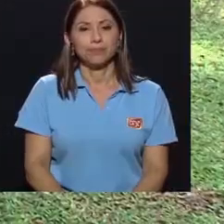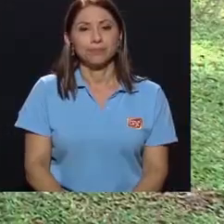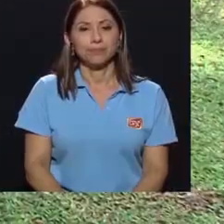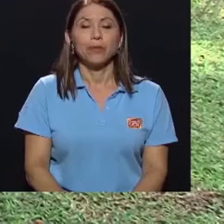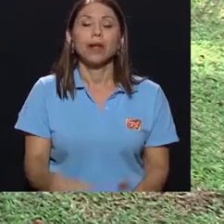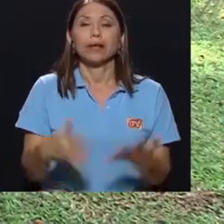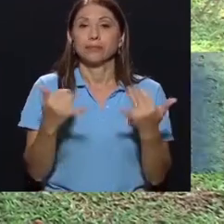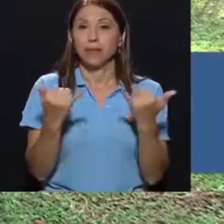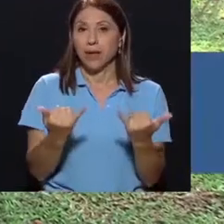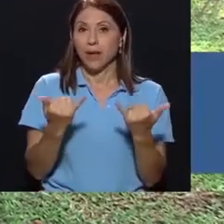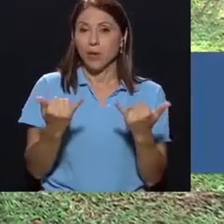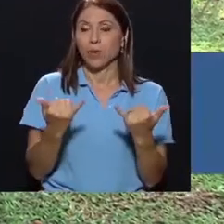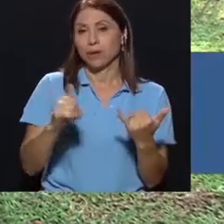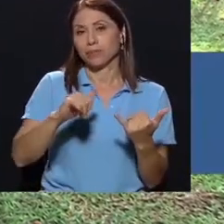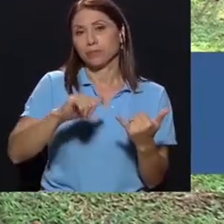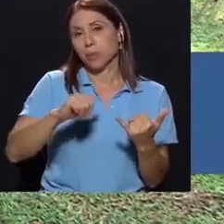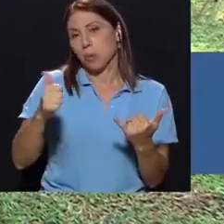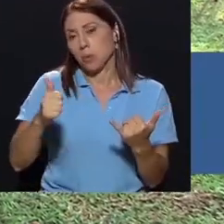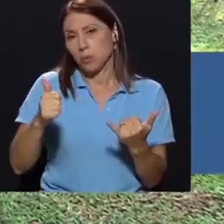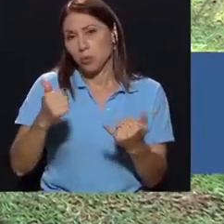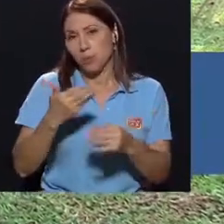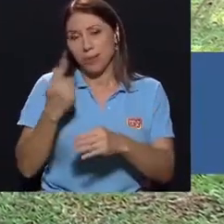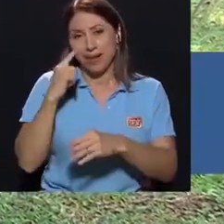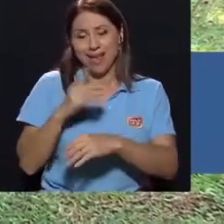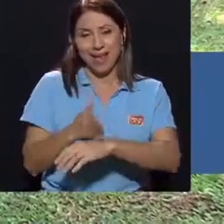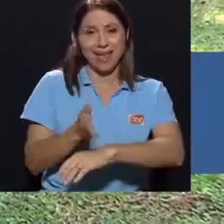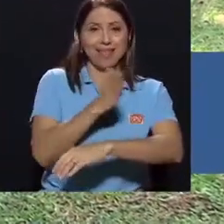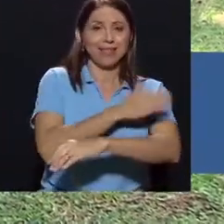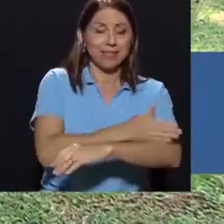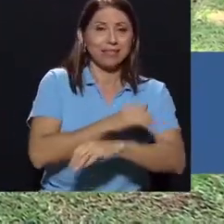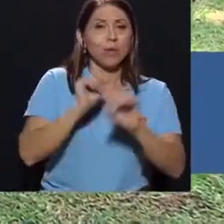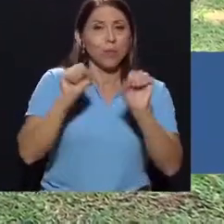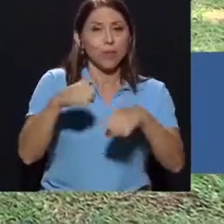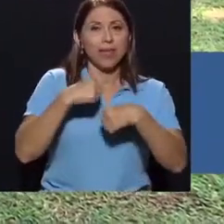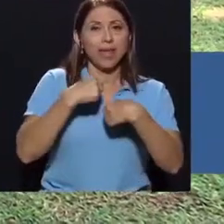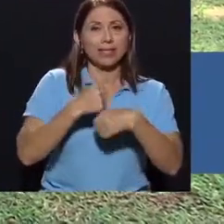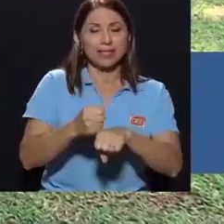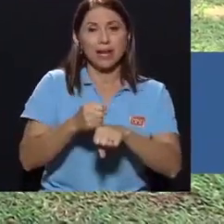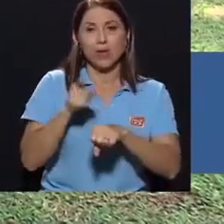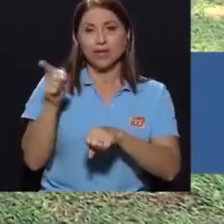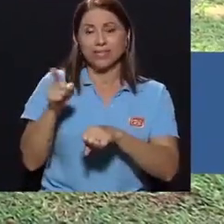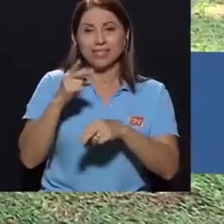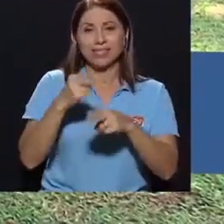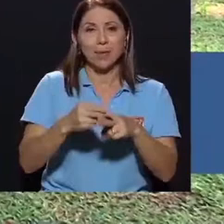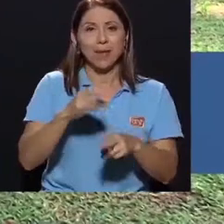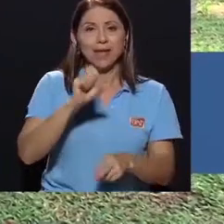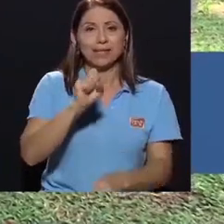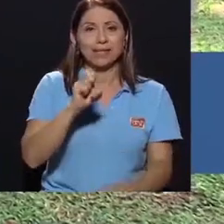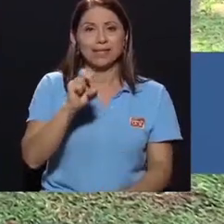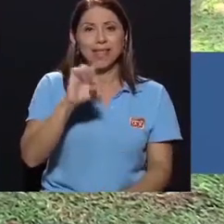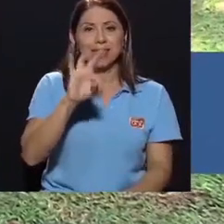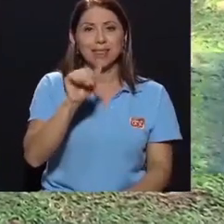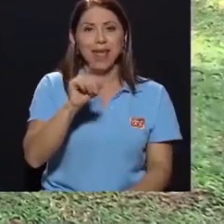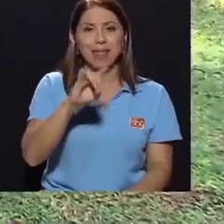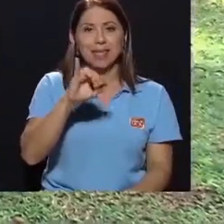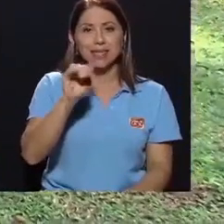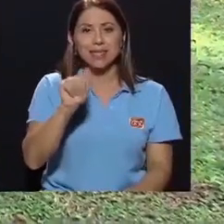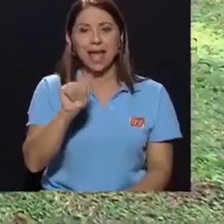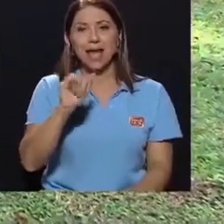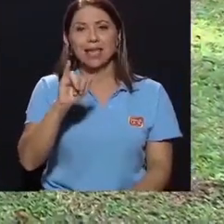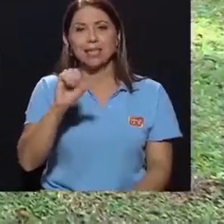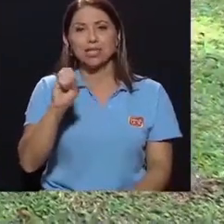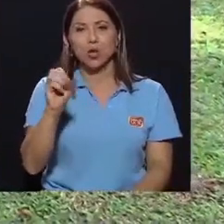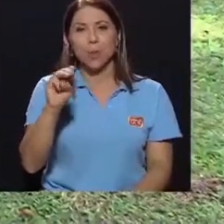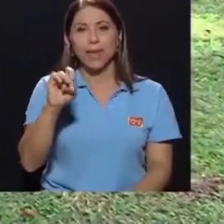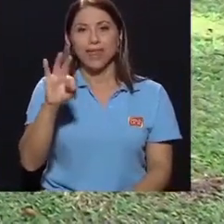preliminar a la sentadilla, podemos realizar en una superficie plana la sentadilla isométrica. La cancha consiste en un apoyo y